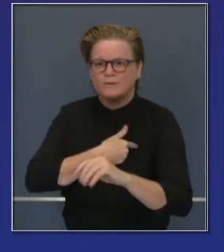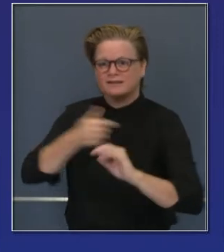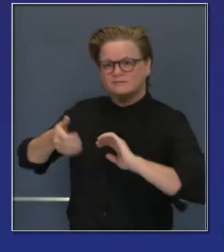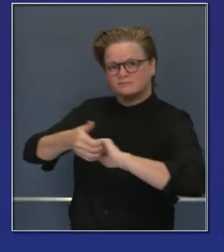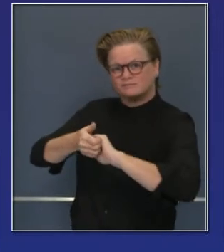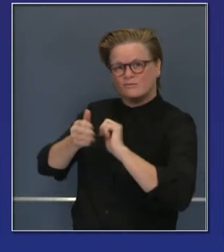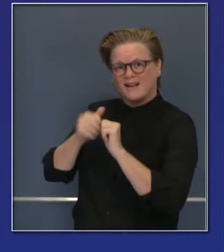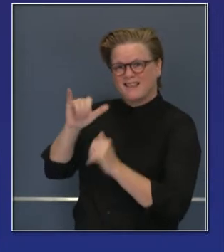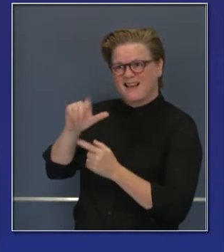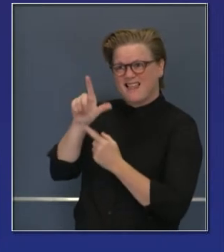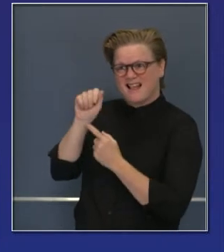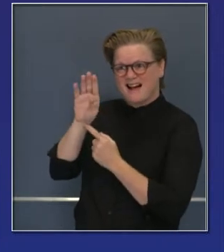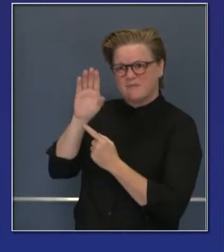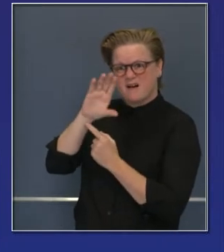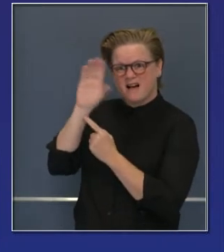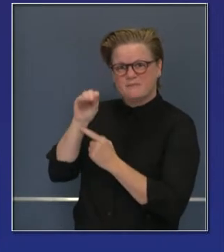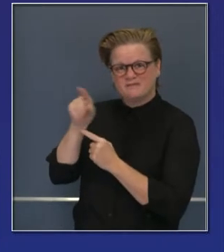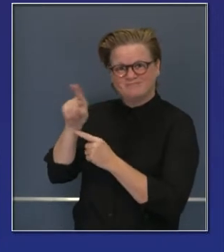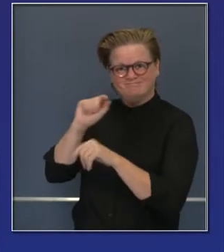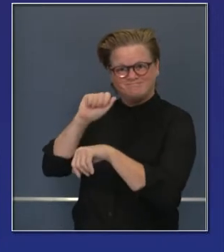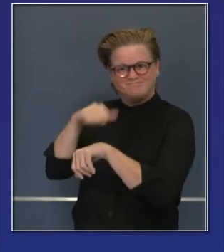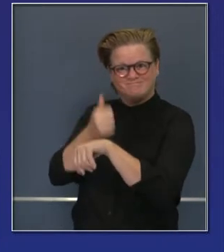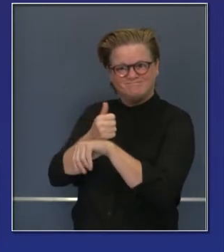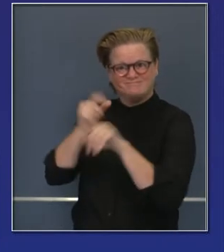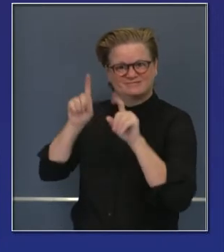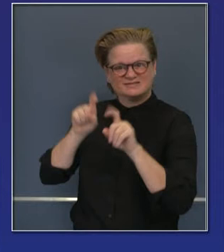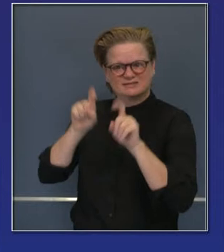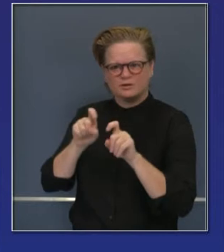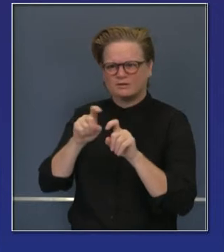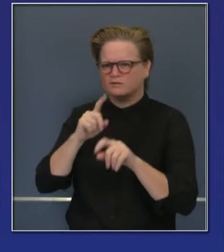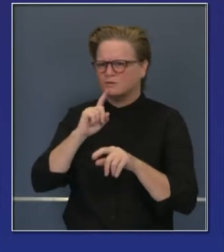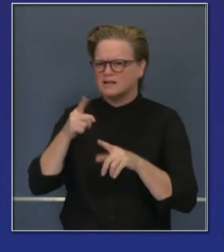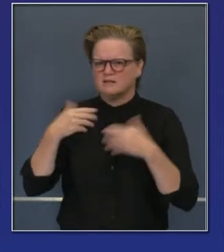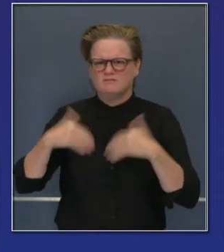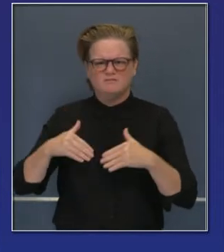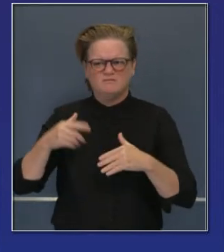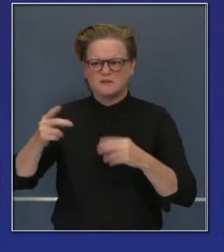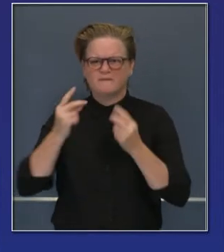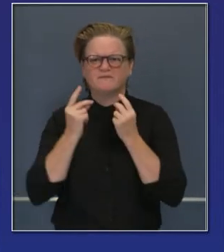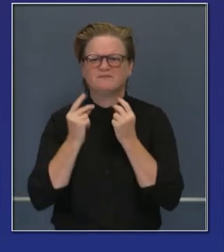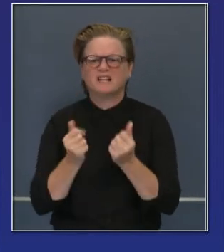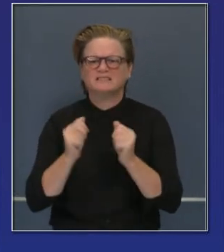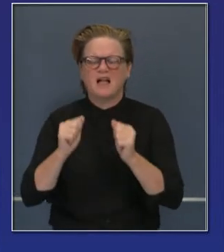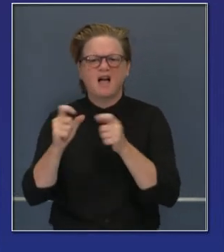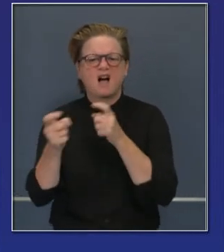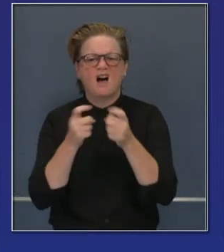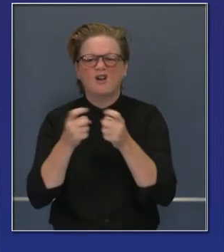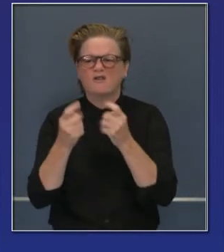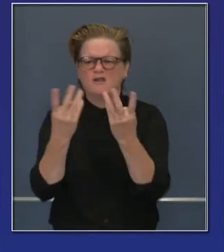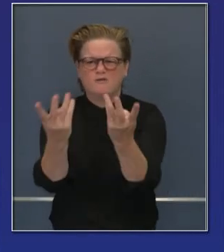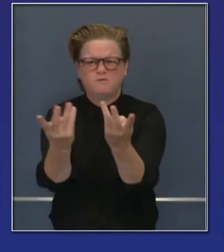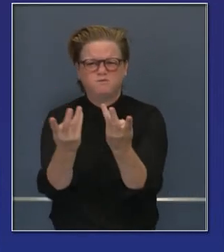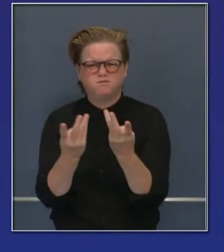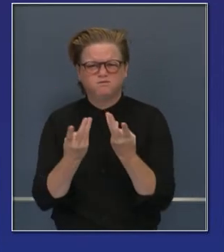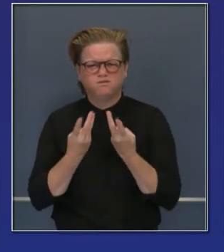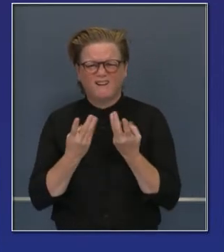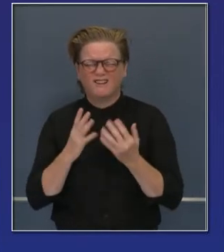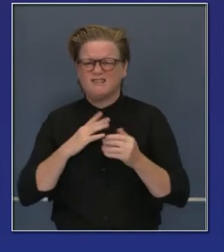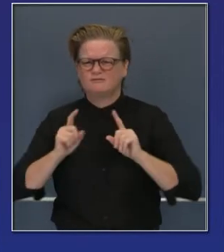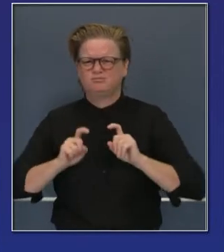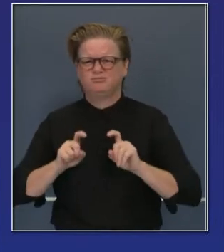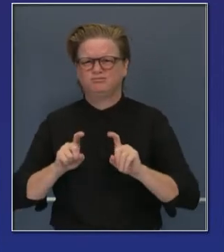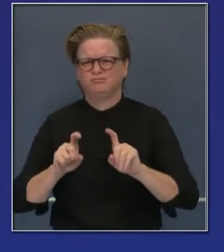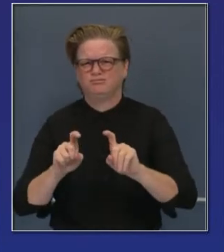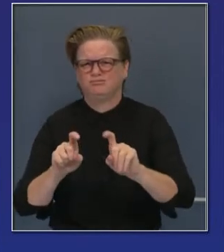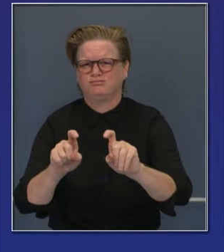de Elmer Parkin y en nuestro compromiso de seguir mejorando nuestra capacidad de pruebas, nuestra